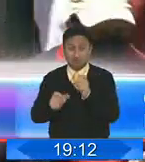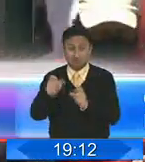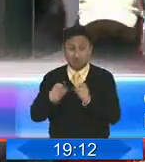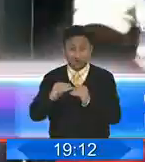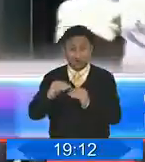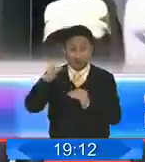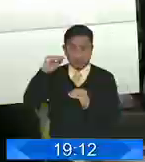Informó Mauricio Sánchez.